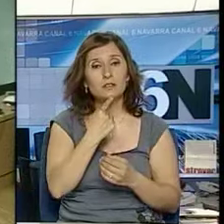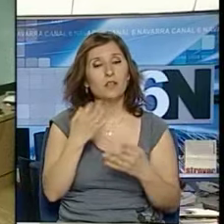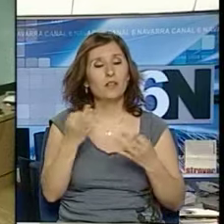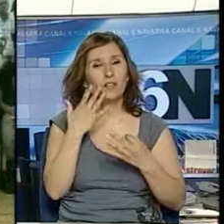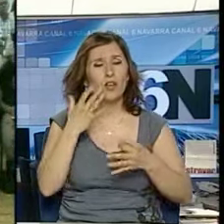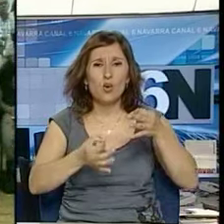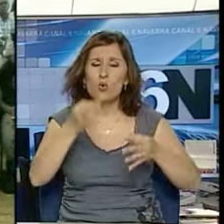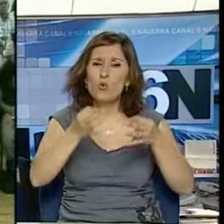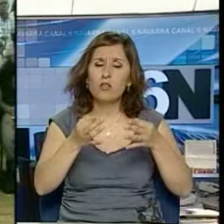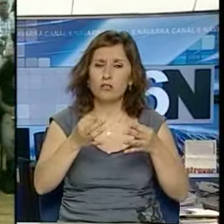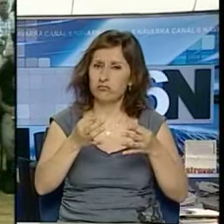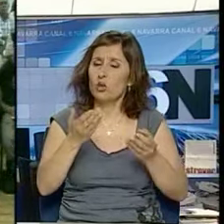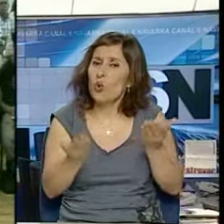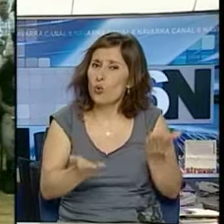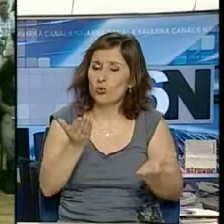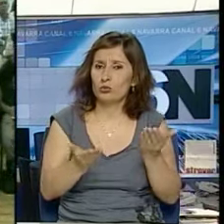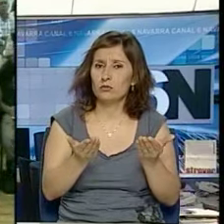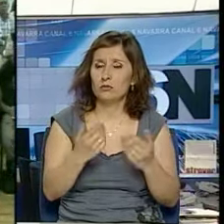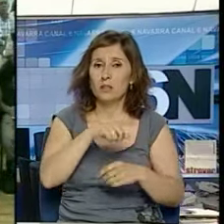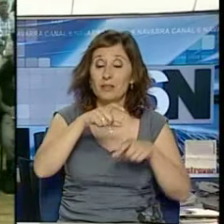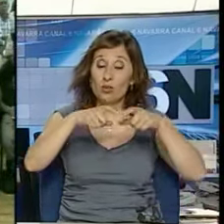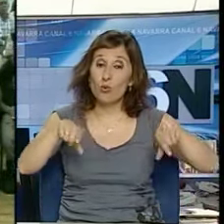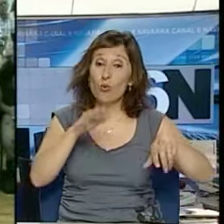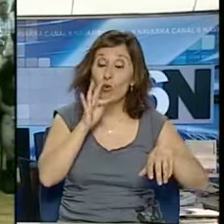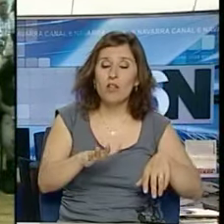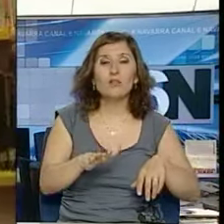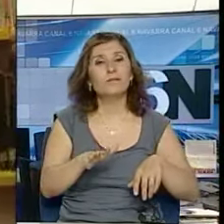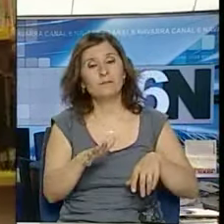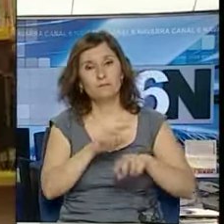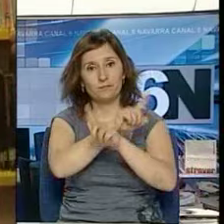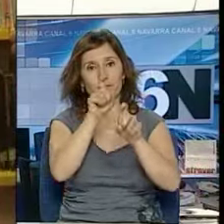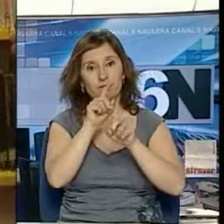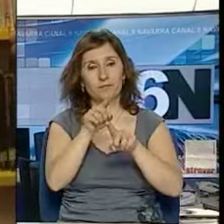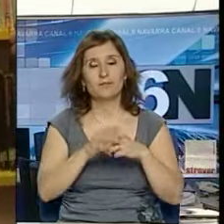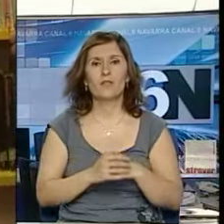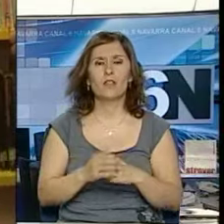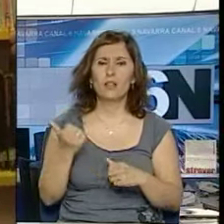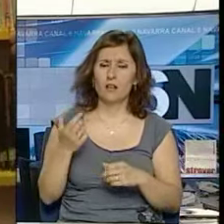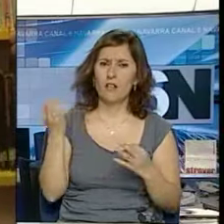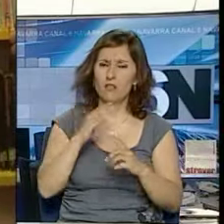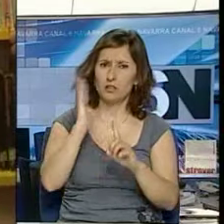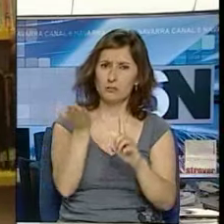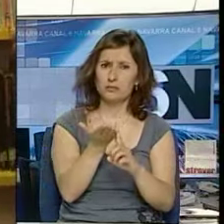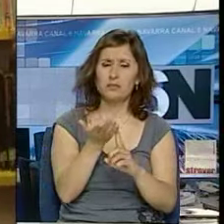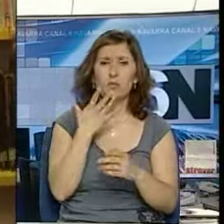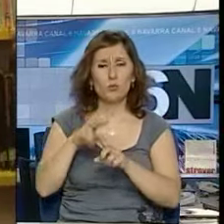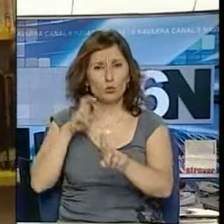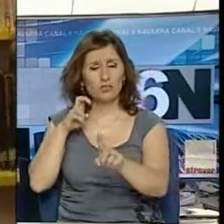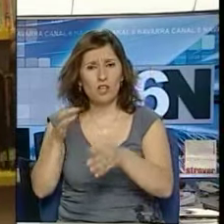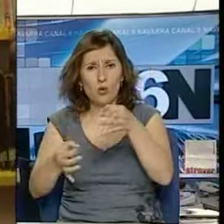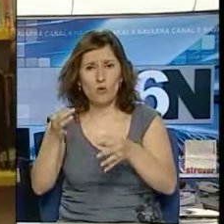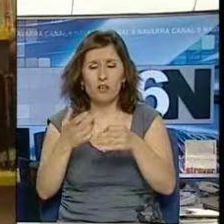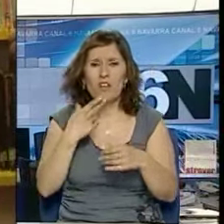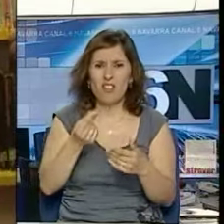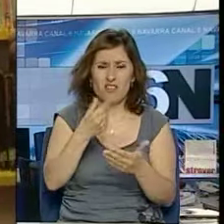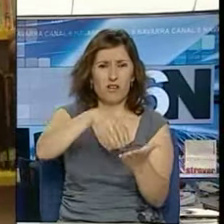cabo juicios justos y ponen en cuestión los jurados populares. Claro que tienen que pagar, pero además también con lo que les toque judicialmente, no solo con